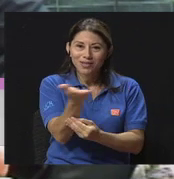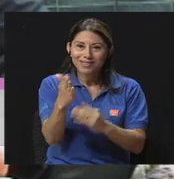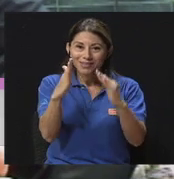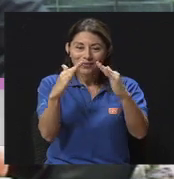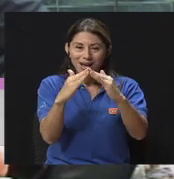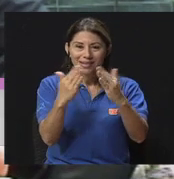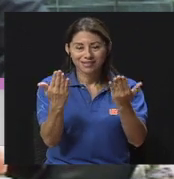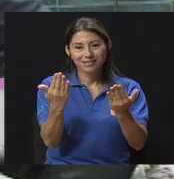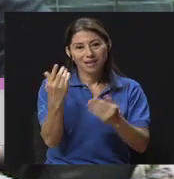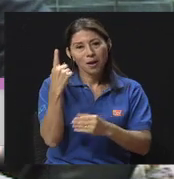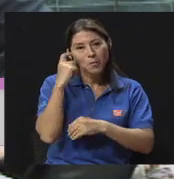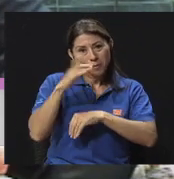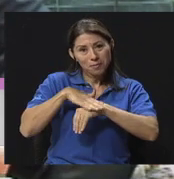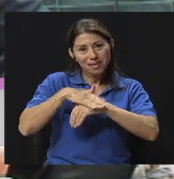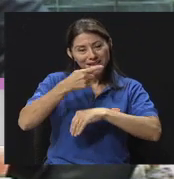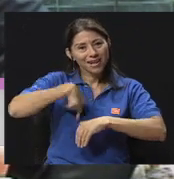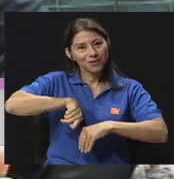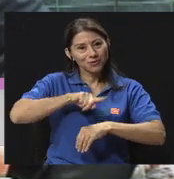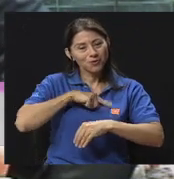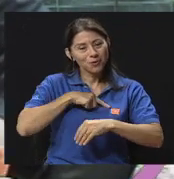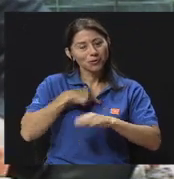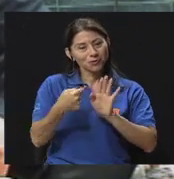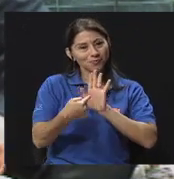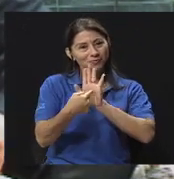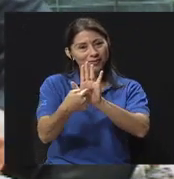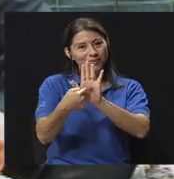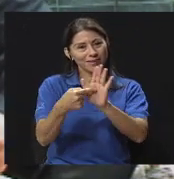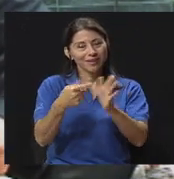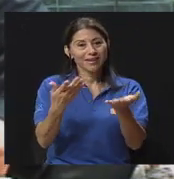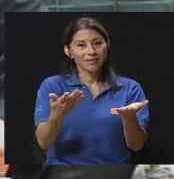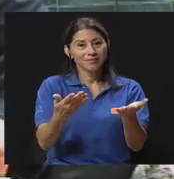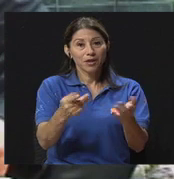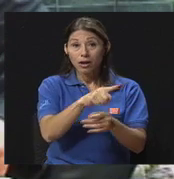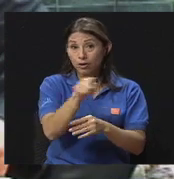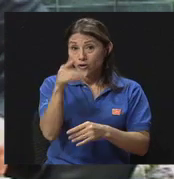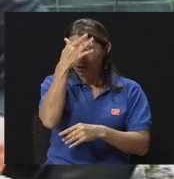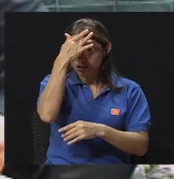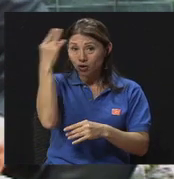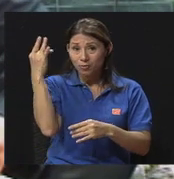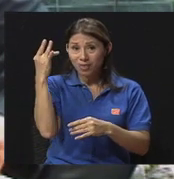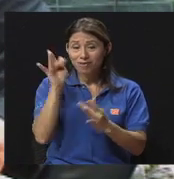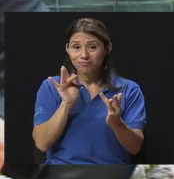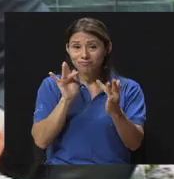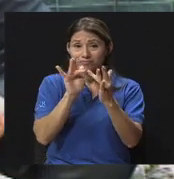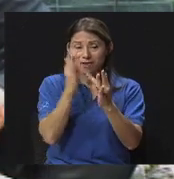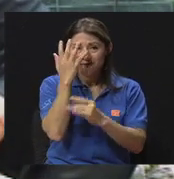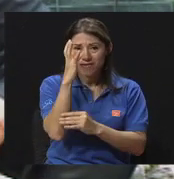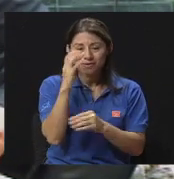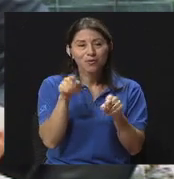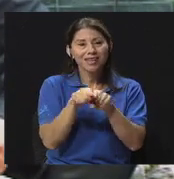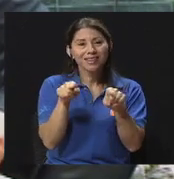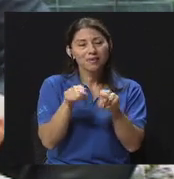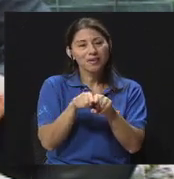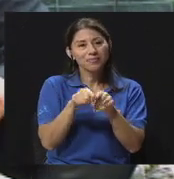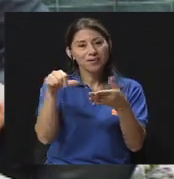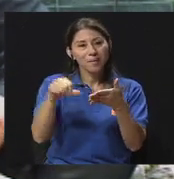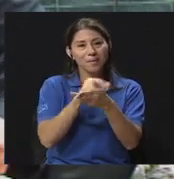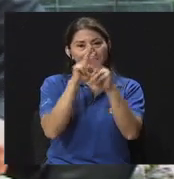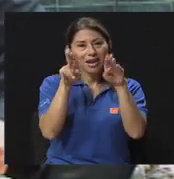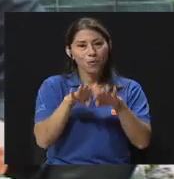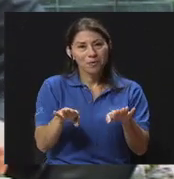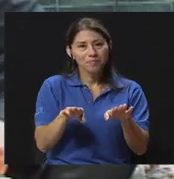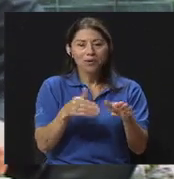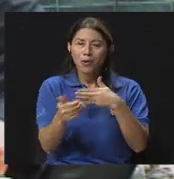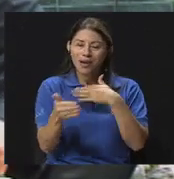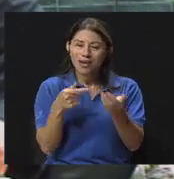casas por permitirnos llegar el día de hoy. No se los olvide encontrarnos en Facebook y en nuestra página web y cualquier